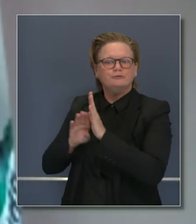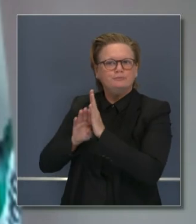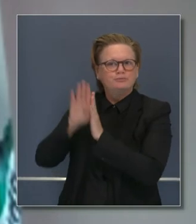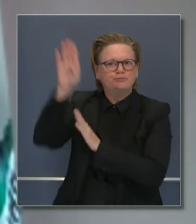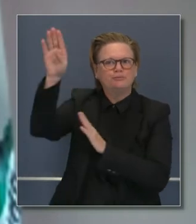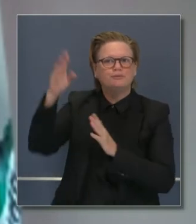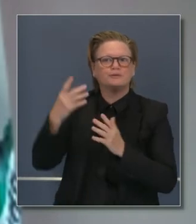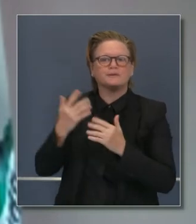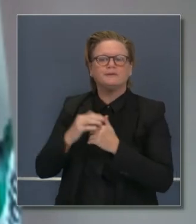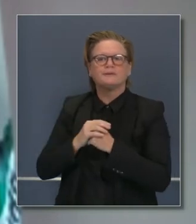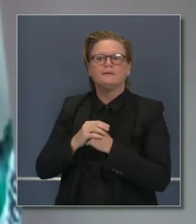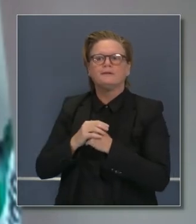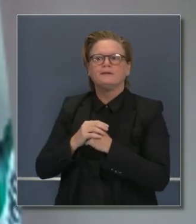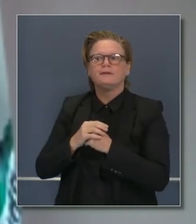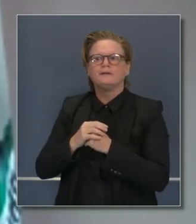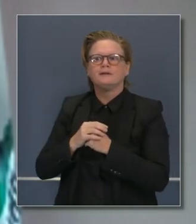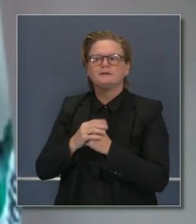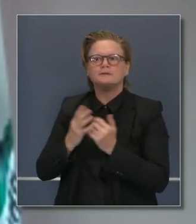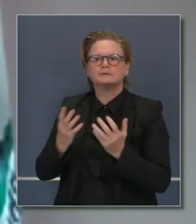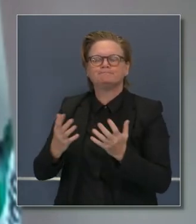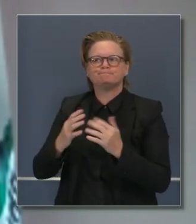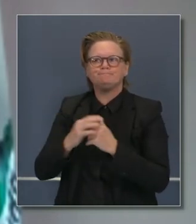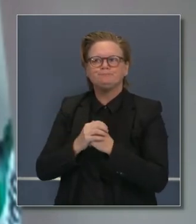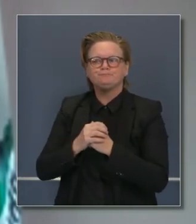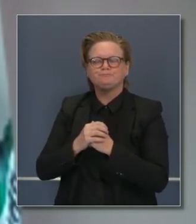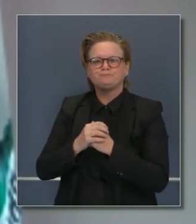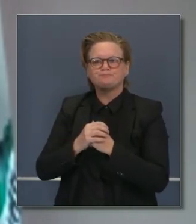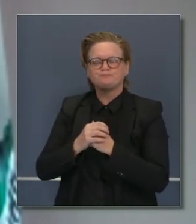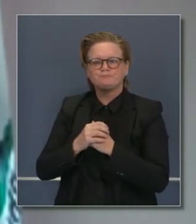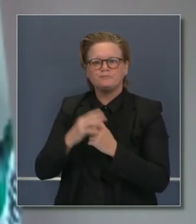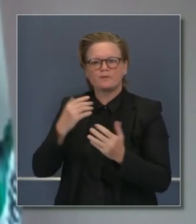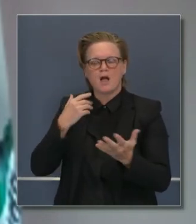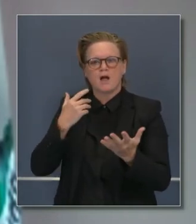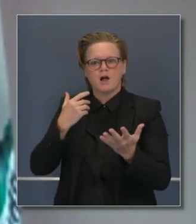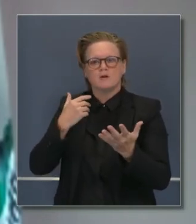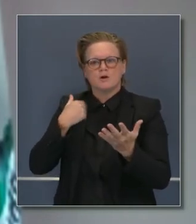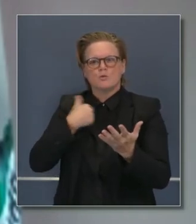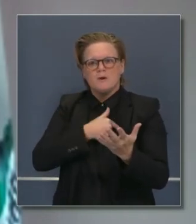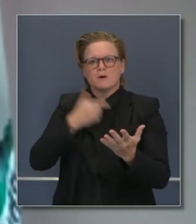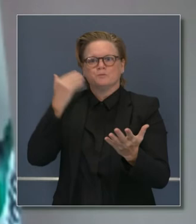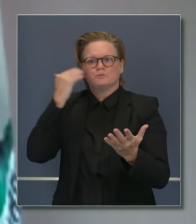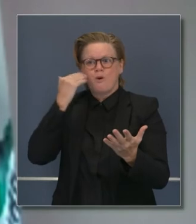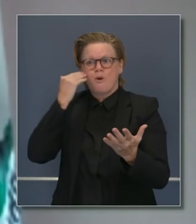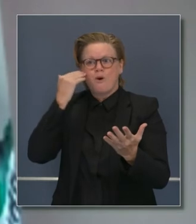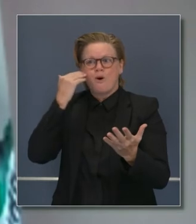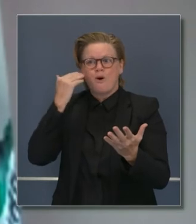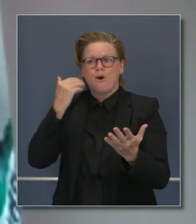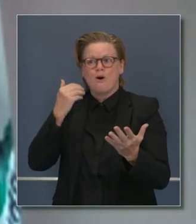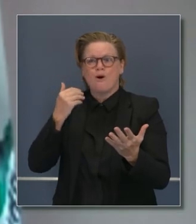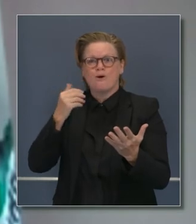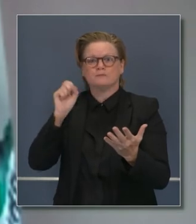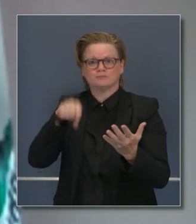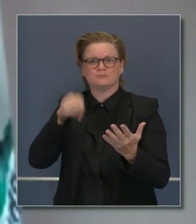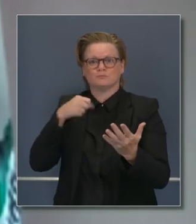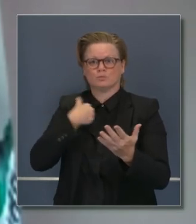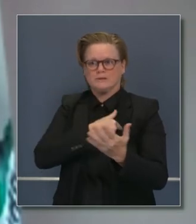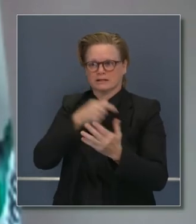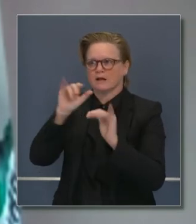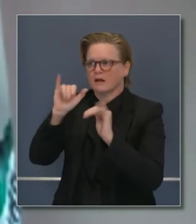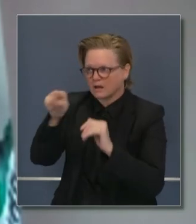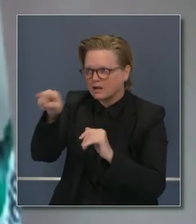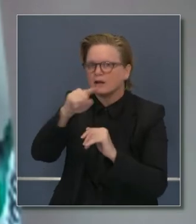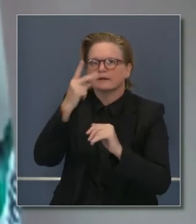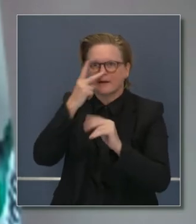estas aglomeraciones durante el Día de Acción de Gracias. Pero sabemos que mucha gente sí modificó sus planes. Mucha gente